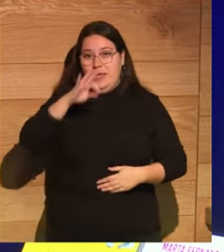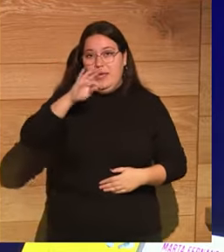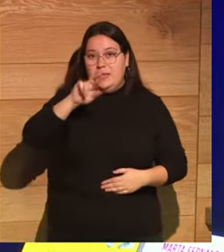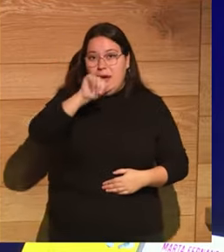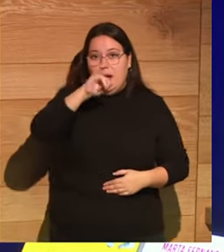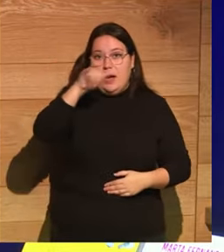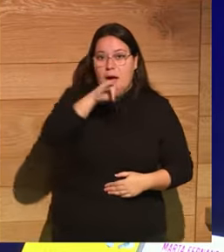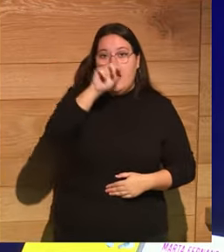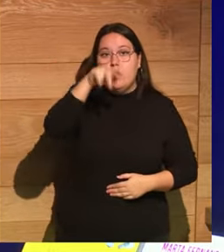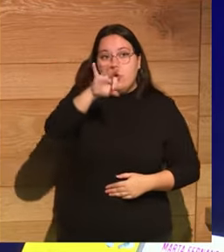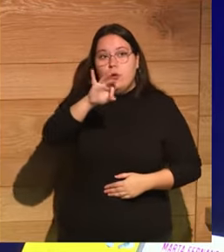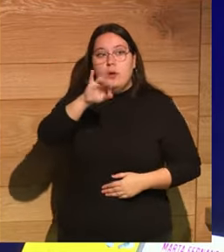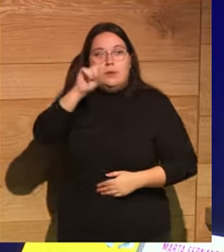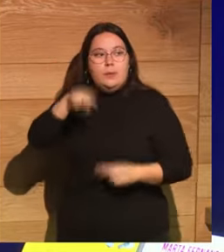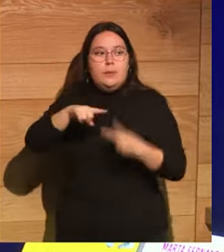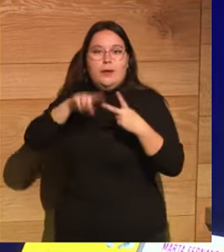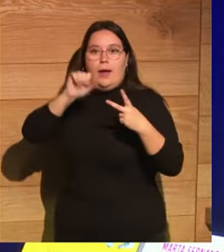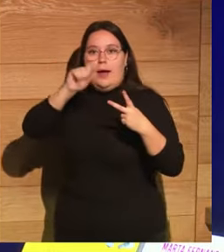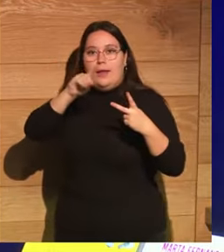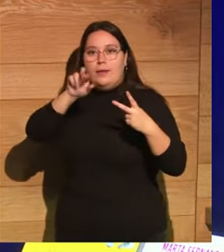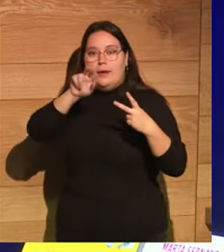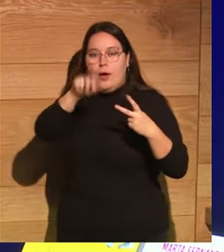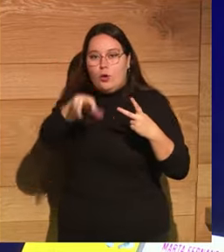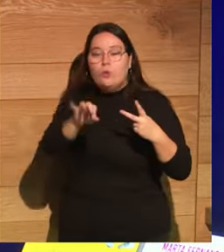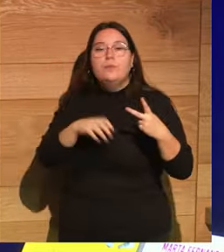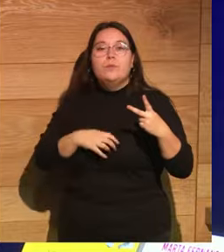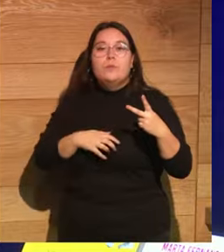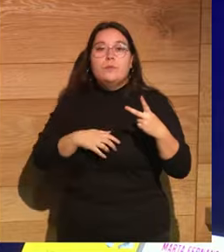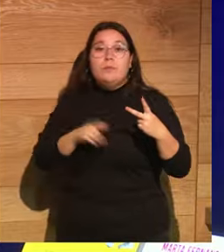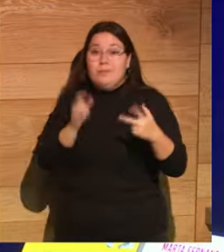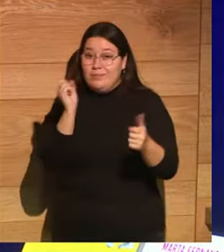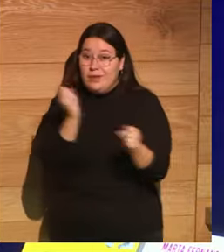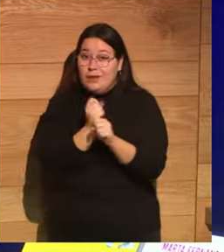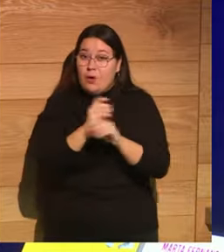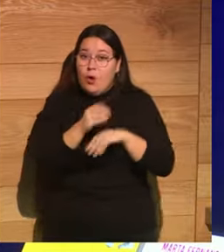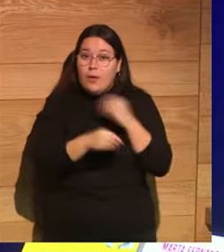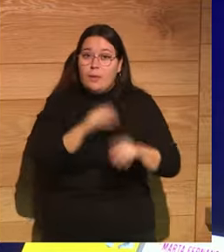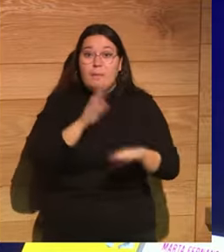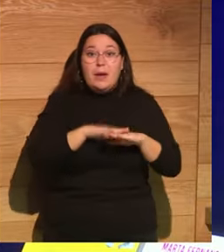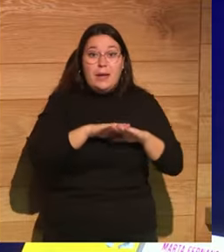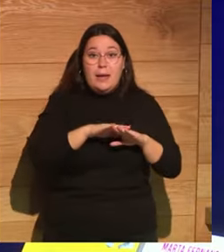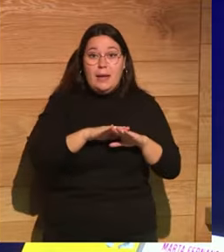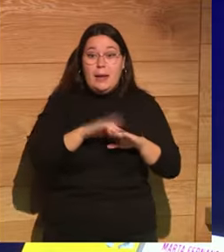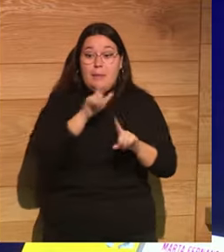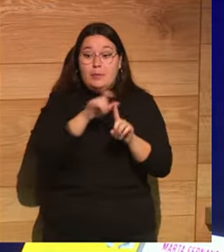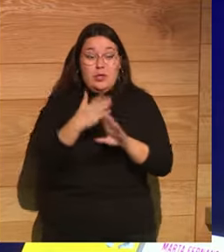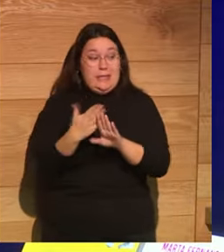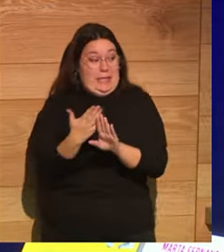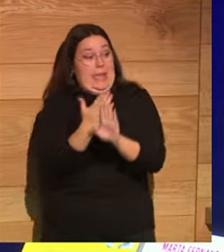Trajano y sobre todo en la corte del emperador Adriano. ¿Por qué está haciendo esta obra? Pues para desprestigiar a todos los que vinieron antes de estos emperadores y